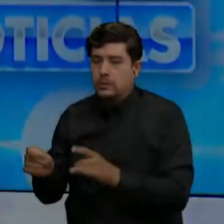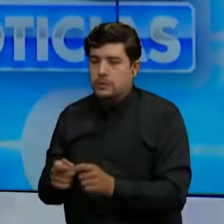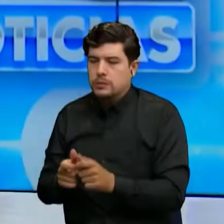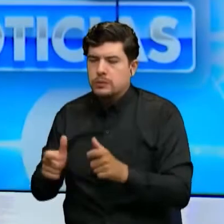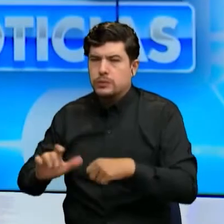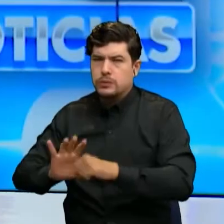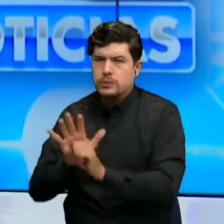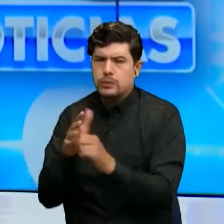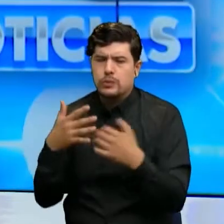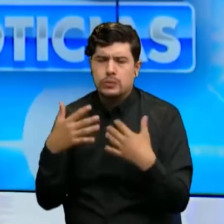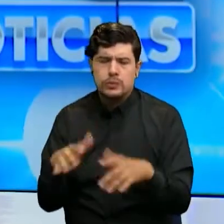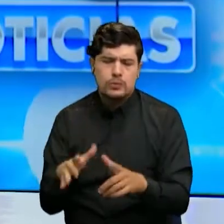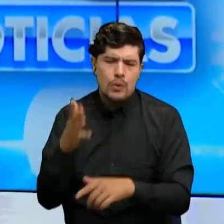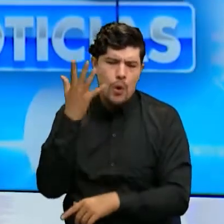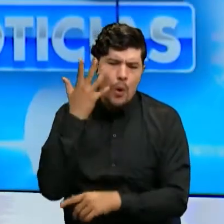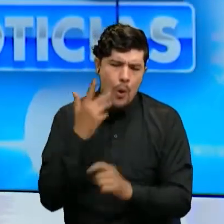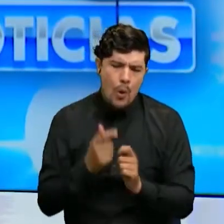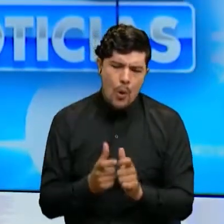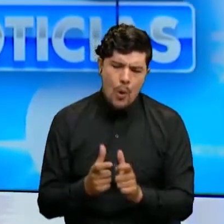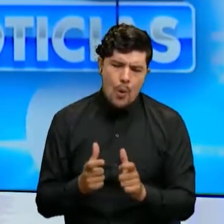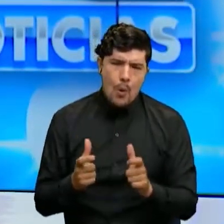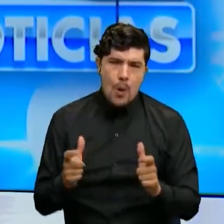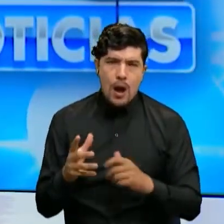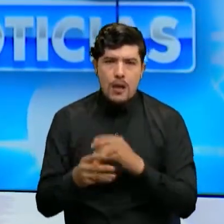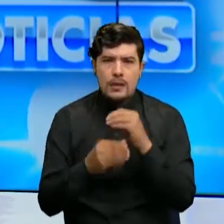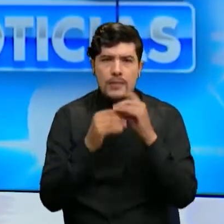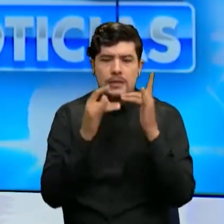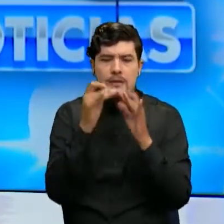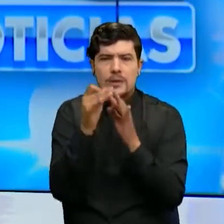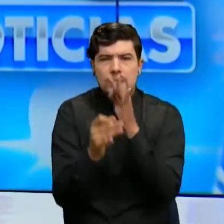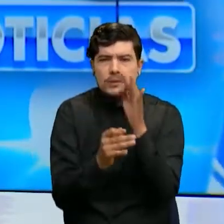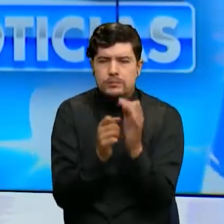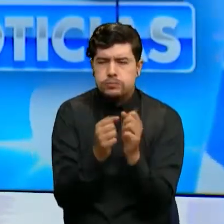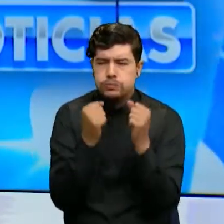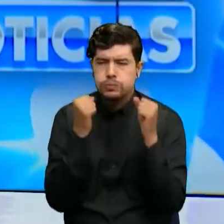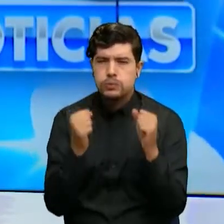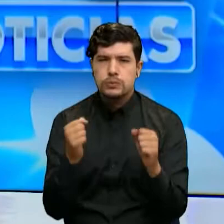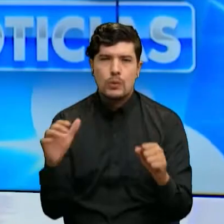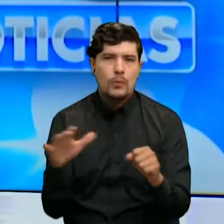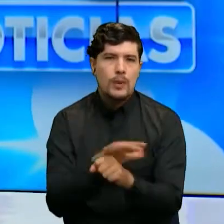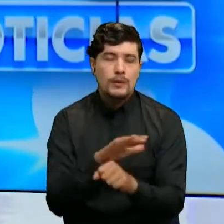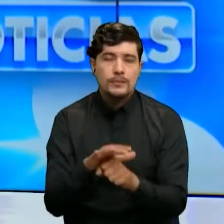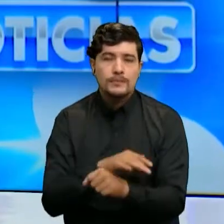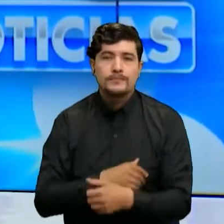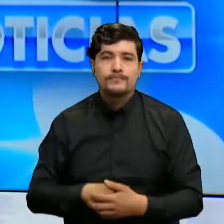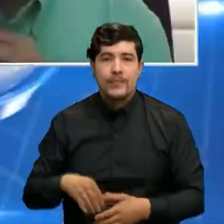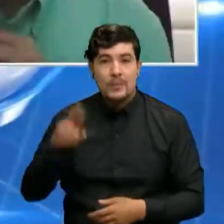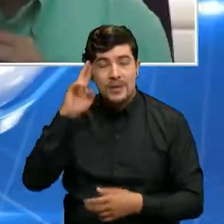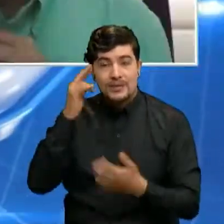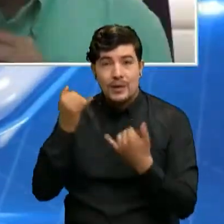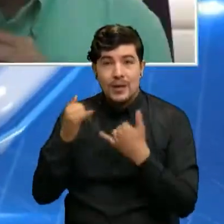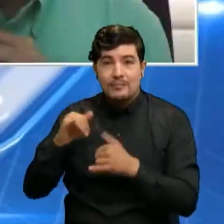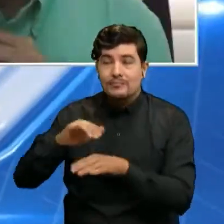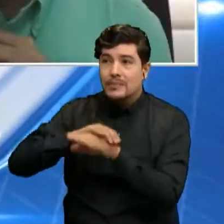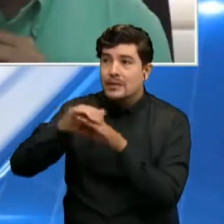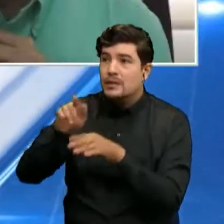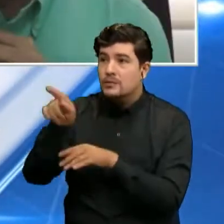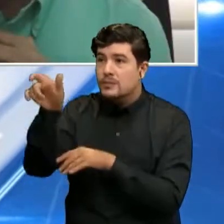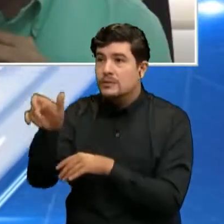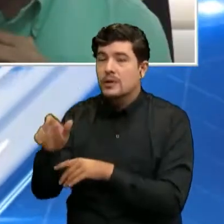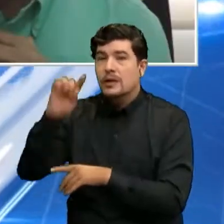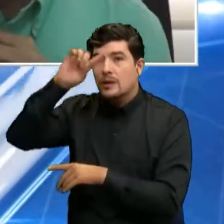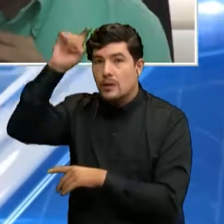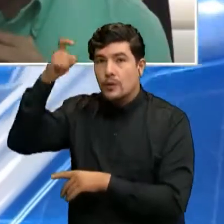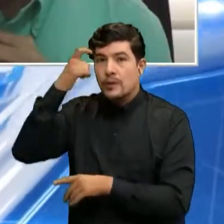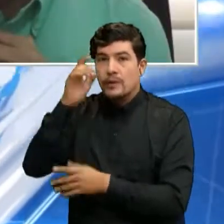...alto número de casos y la alta ocupación de Camasuzzi. Pues bien, frente a este segundo tema, hemos invitado hoy al gobernador de Santander, Mauricio